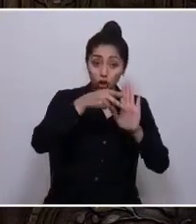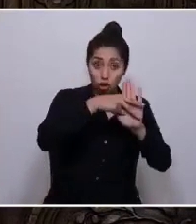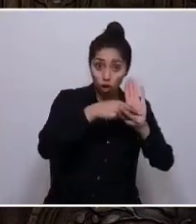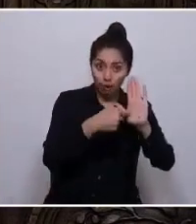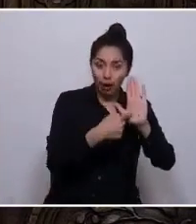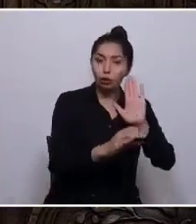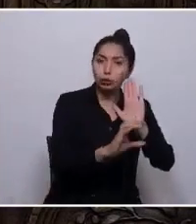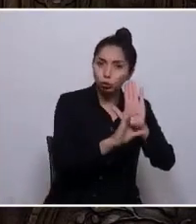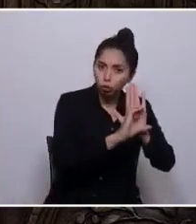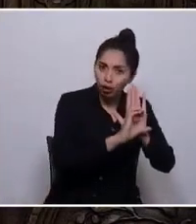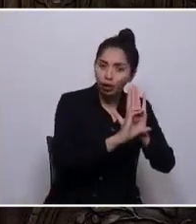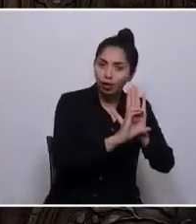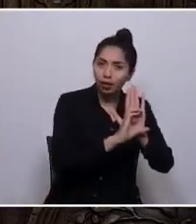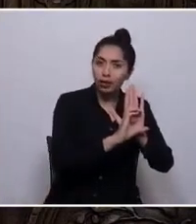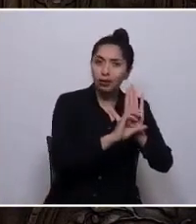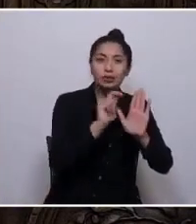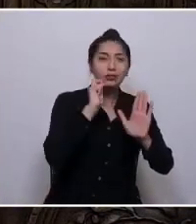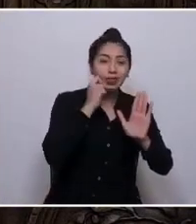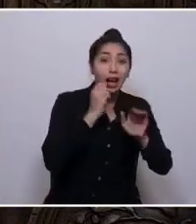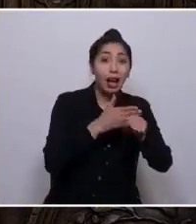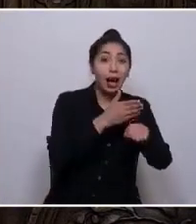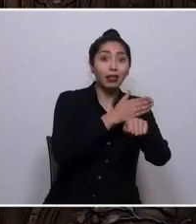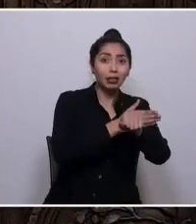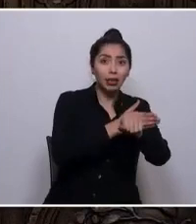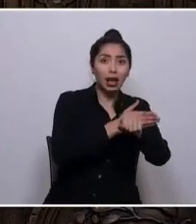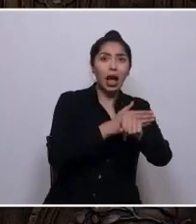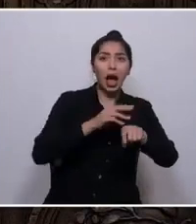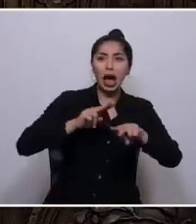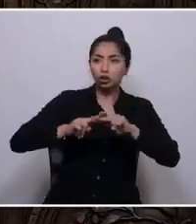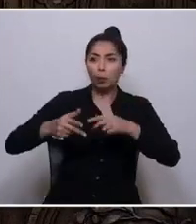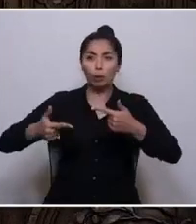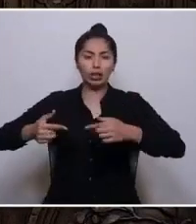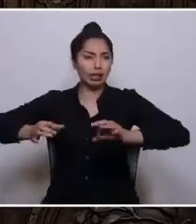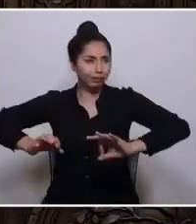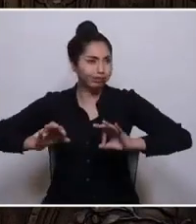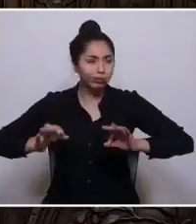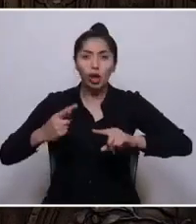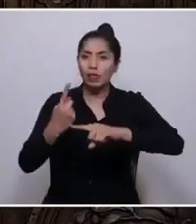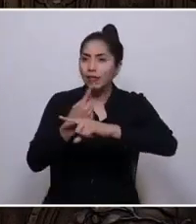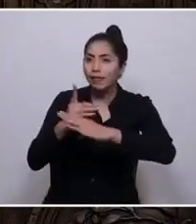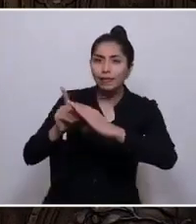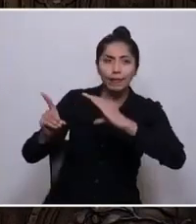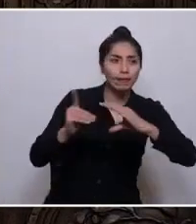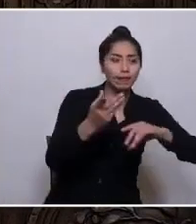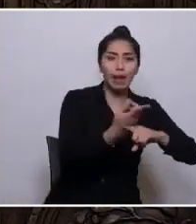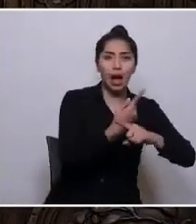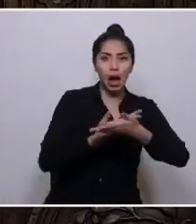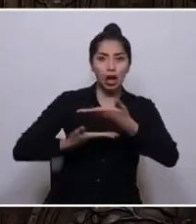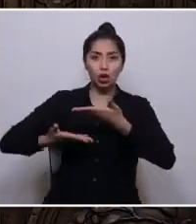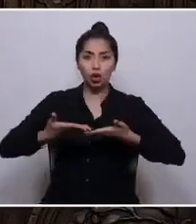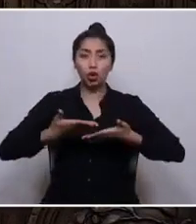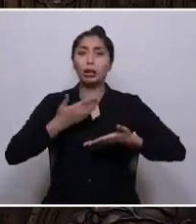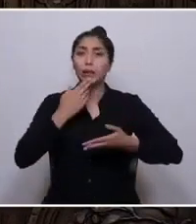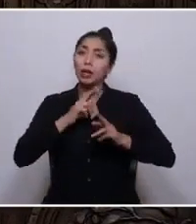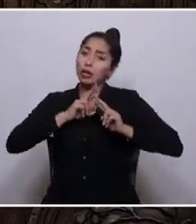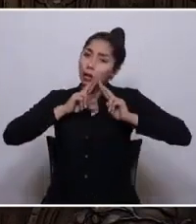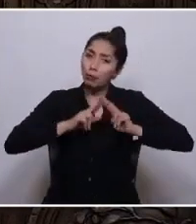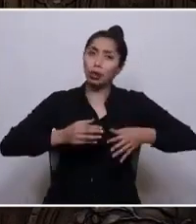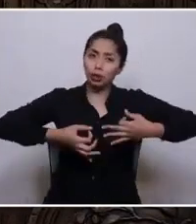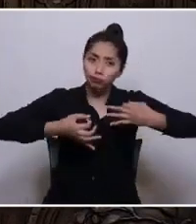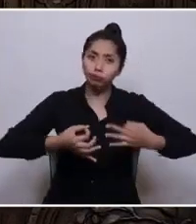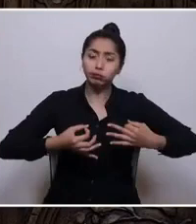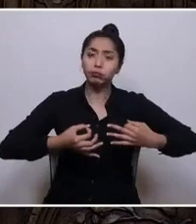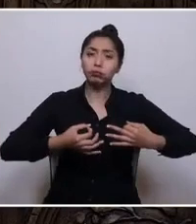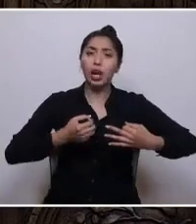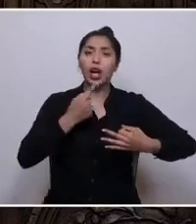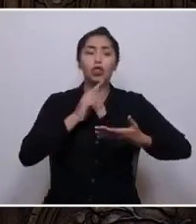sea producto de una acción política efectiva, que nazca del diálogo y dé respuesta concreta a las grandes